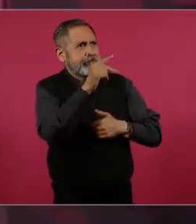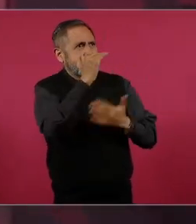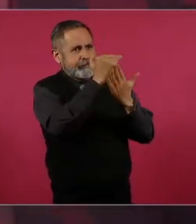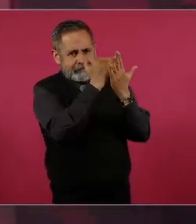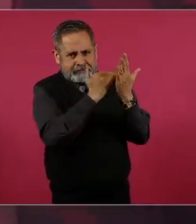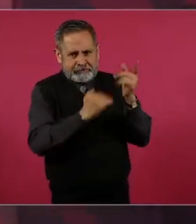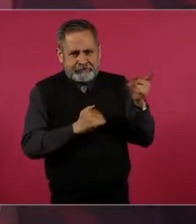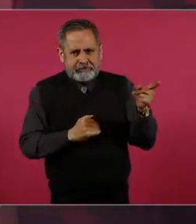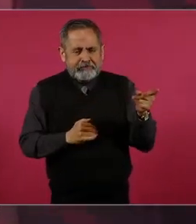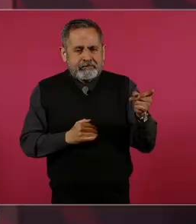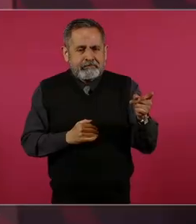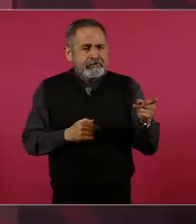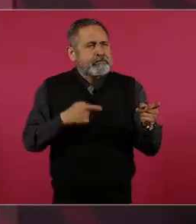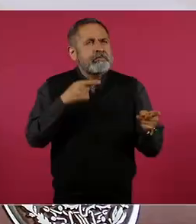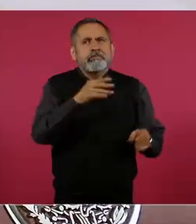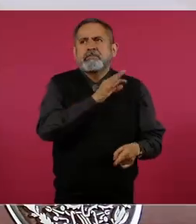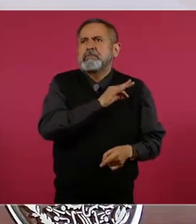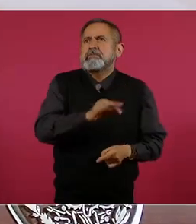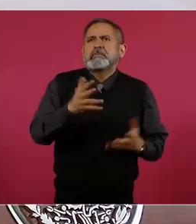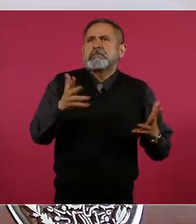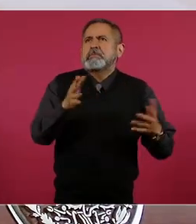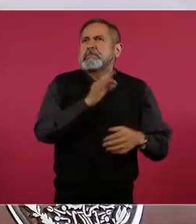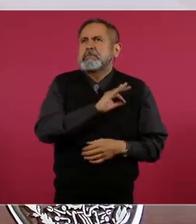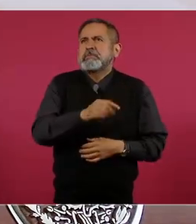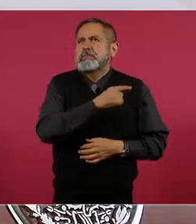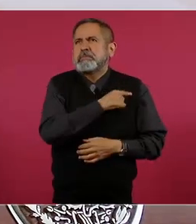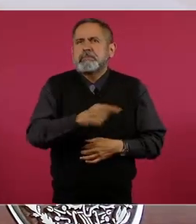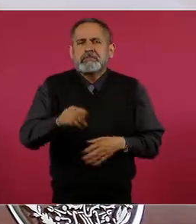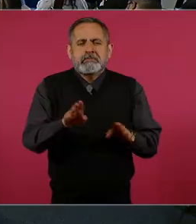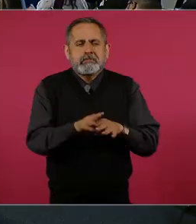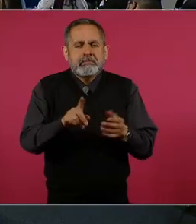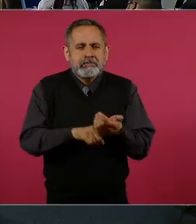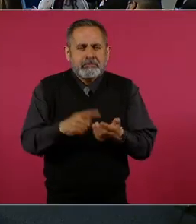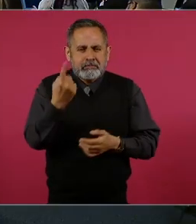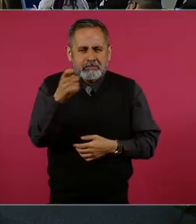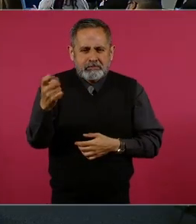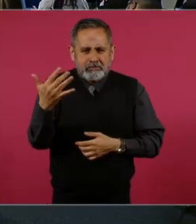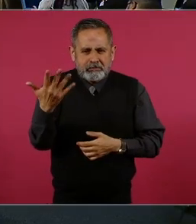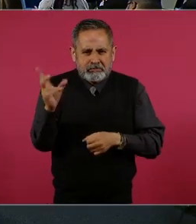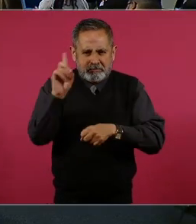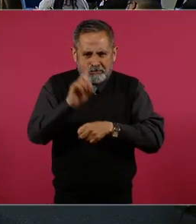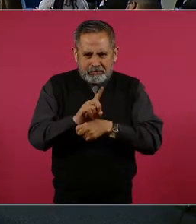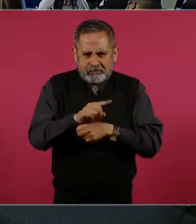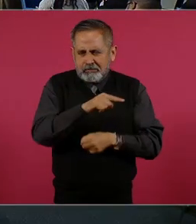que llevan en promedio 150 días,